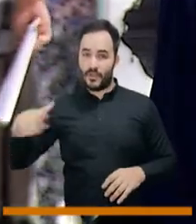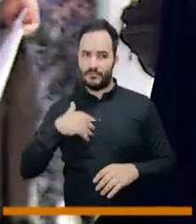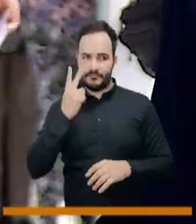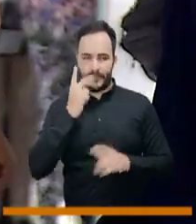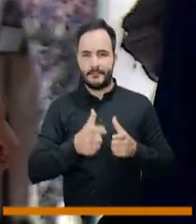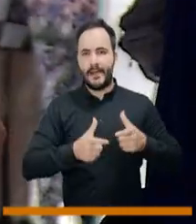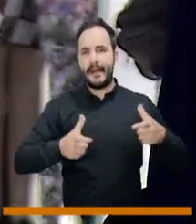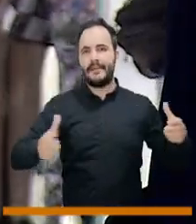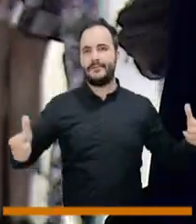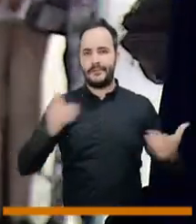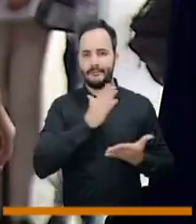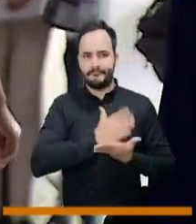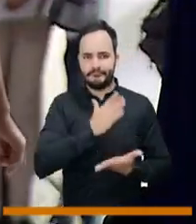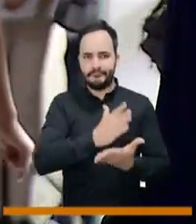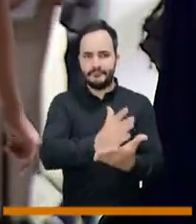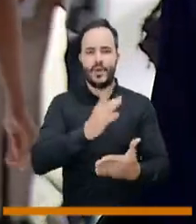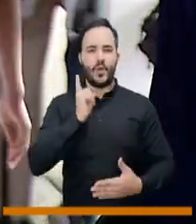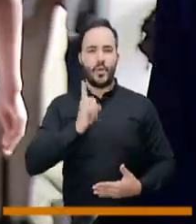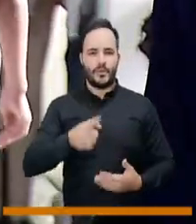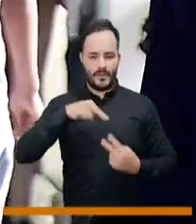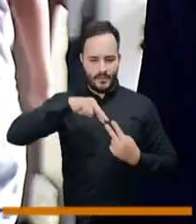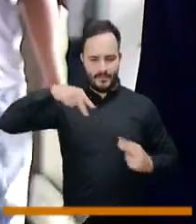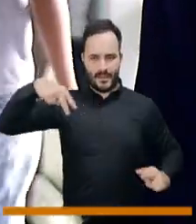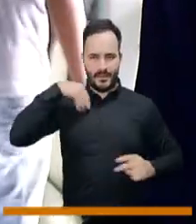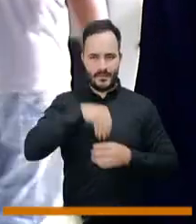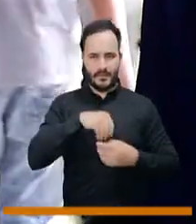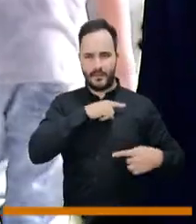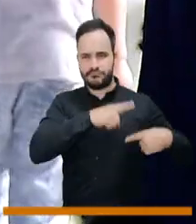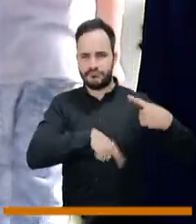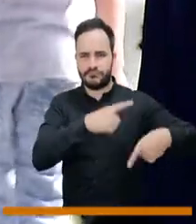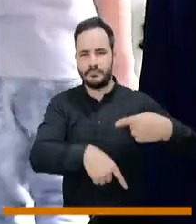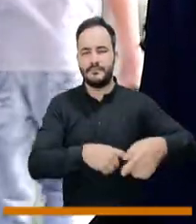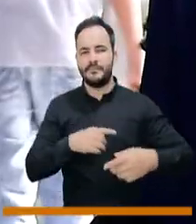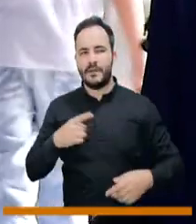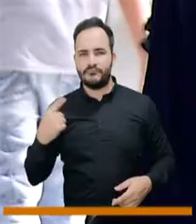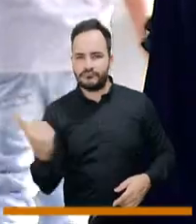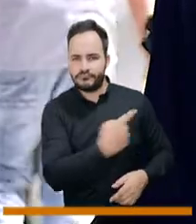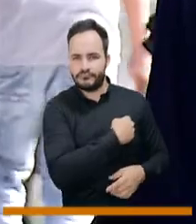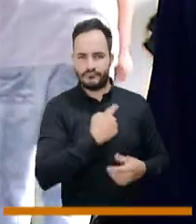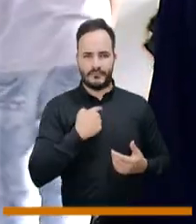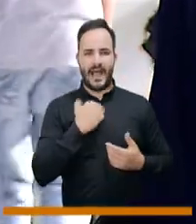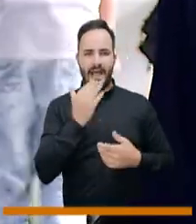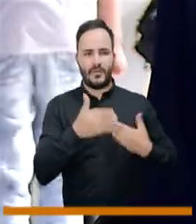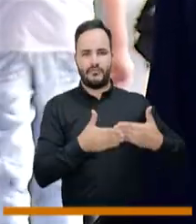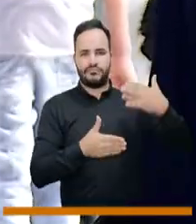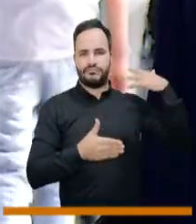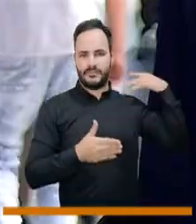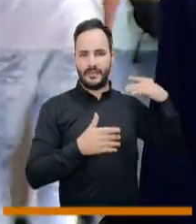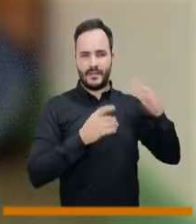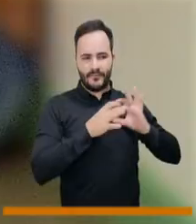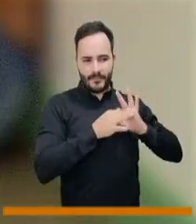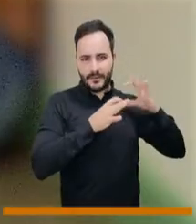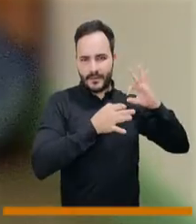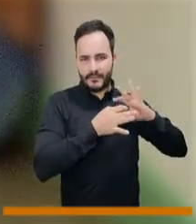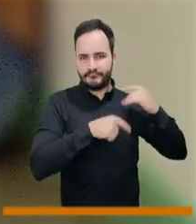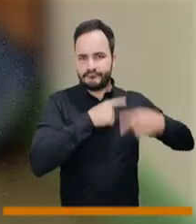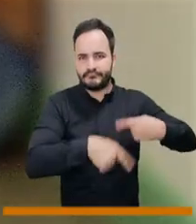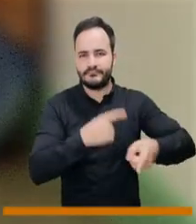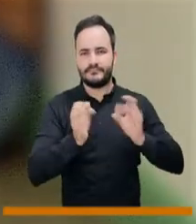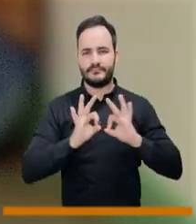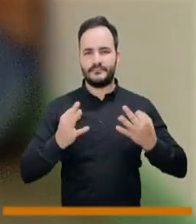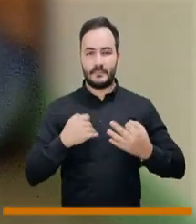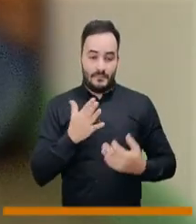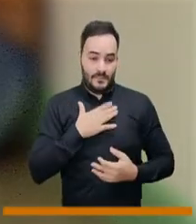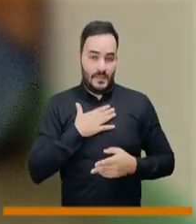propensos a este tipo de enfermedades por la genética que tenemos, ¿cierto? Todos tenemos el familiar, pongo mi ejemplo, restrepo, restrepo,